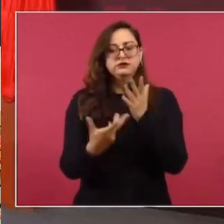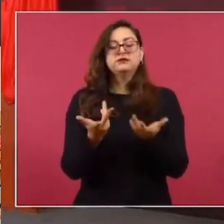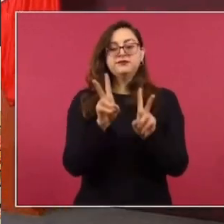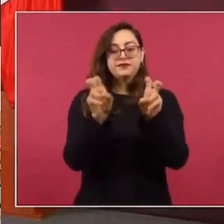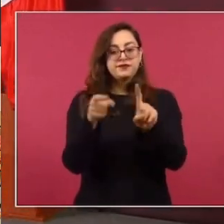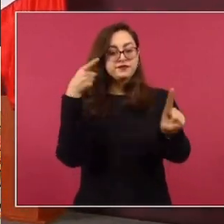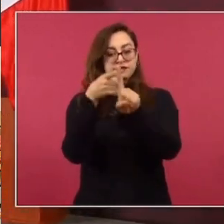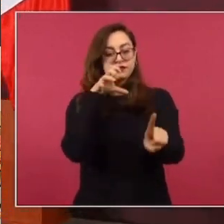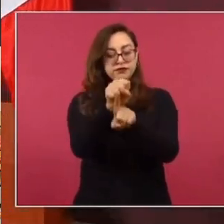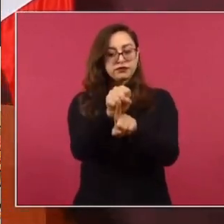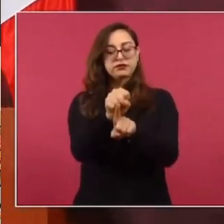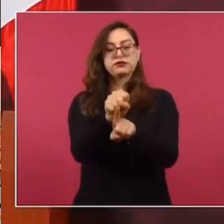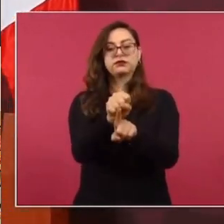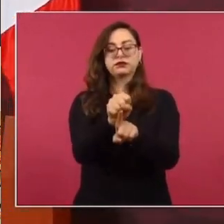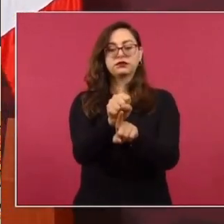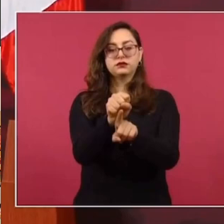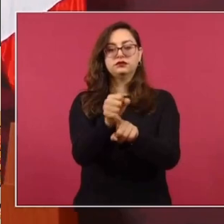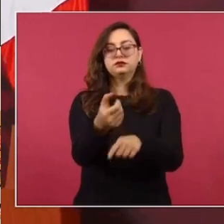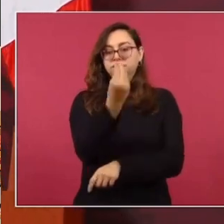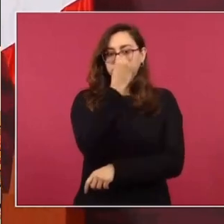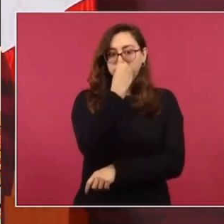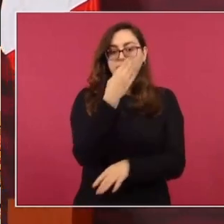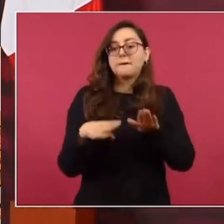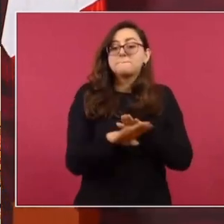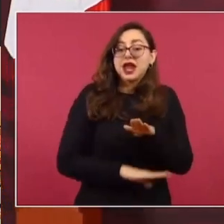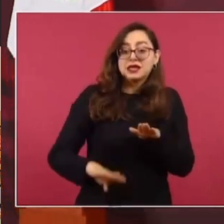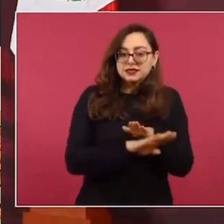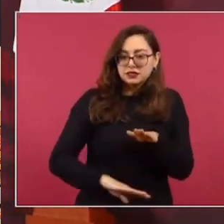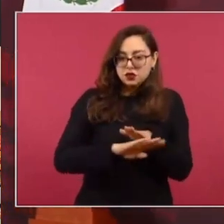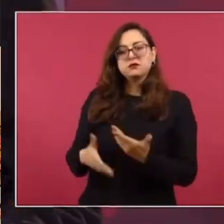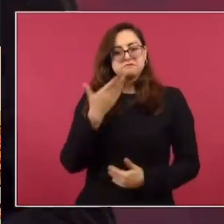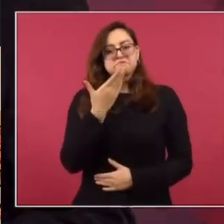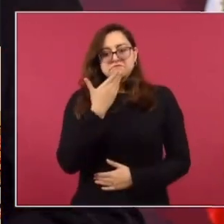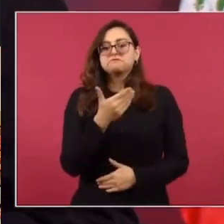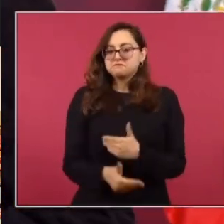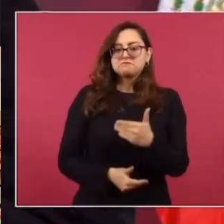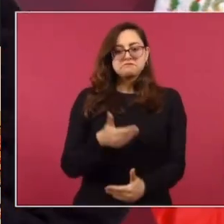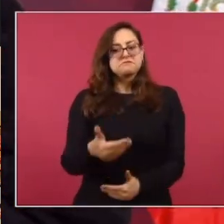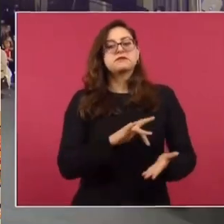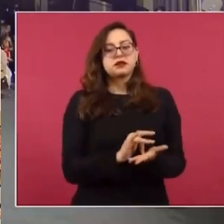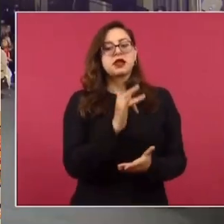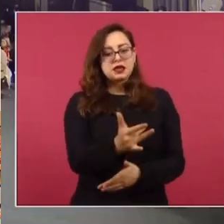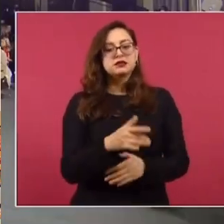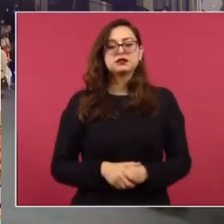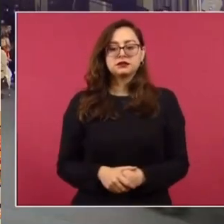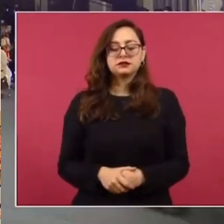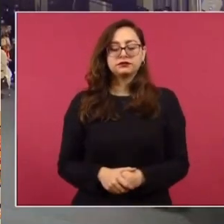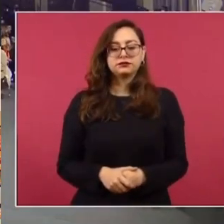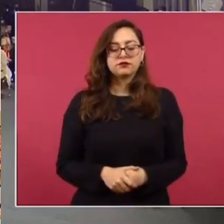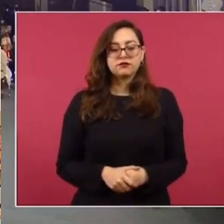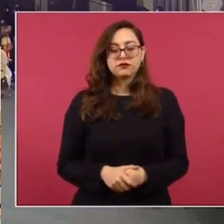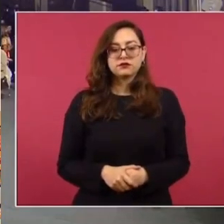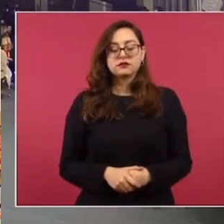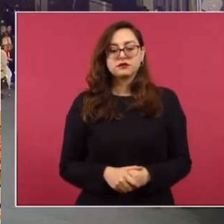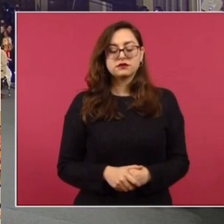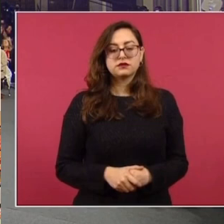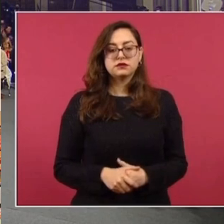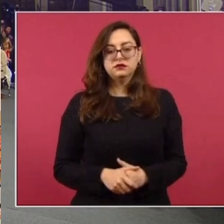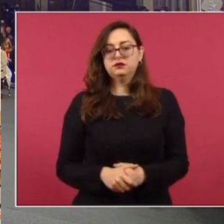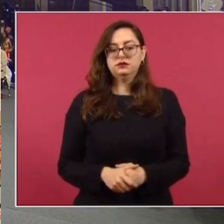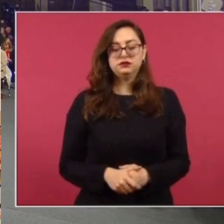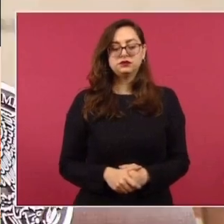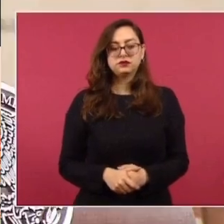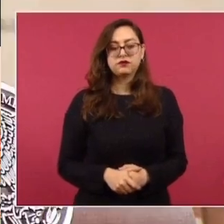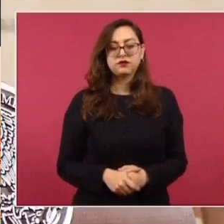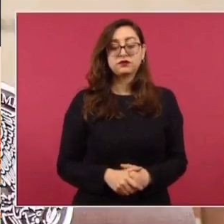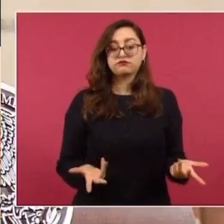se alcanzó la meta de estabilizar precios de la canasta básica. El aumento último que tuvimos, que tampoco fue mucho,